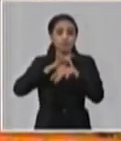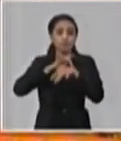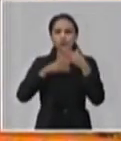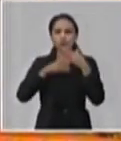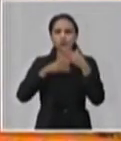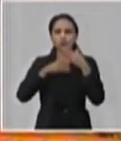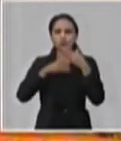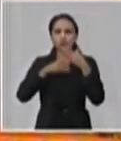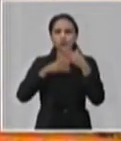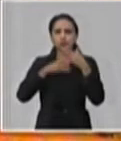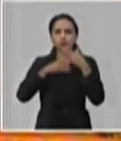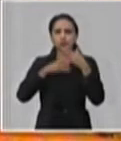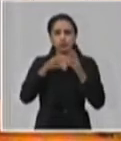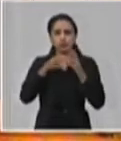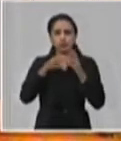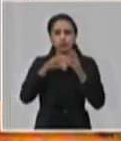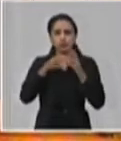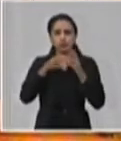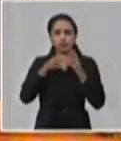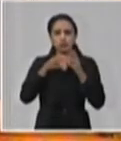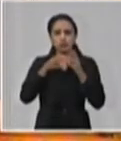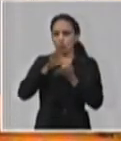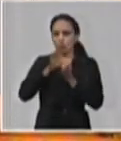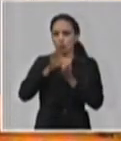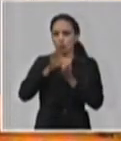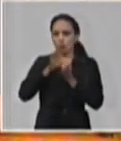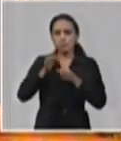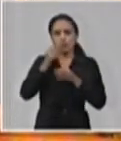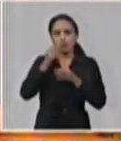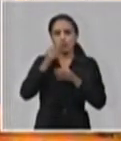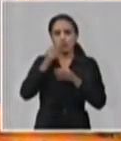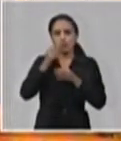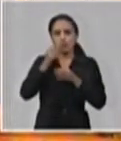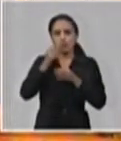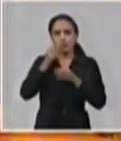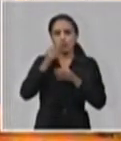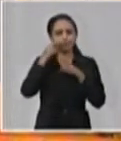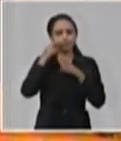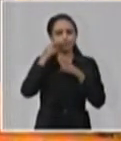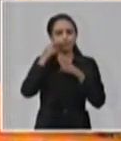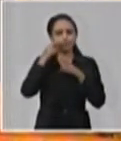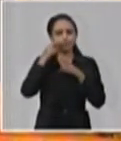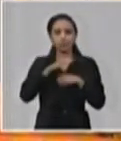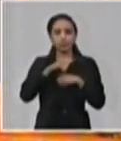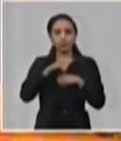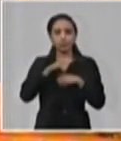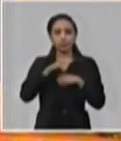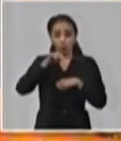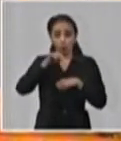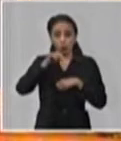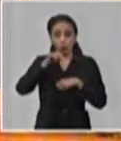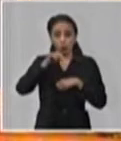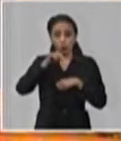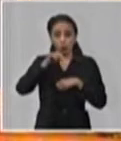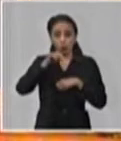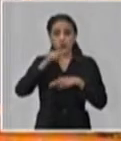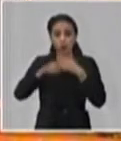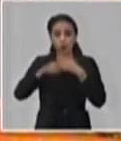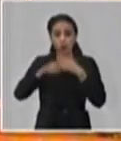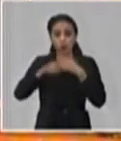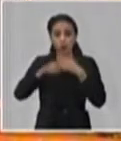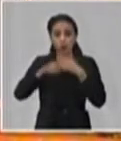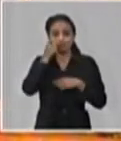haciendo durante este tiempo, lo aislamos, lo vigilamos y lo estudiamos. Y hasta ahora, todos los que hemos realizado